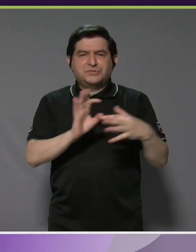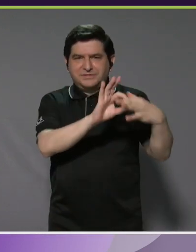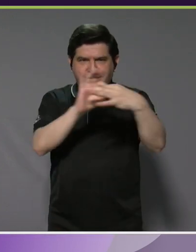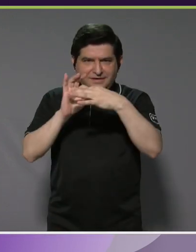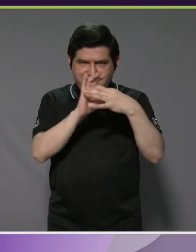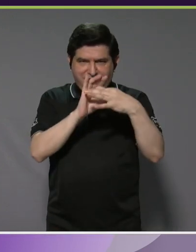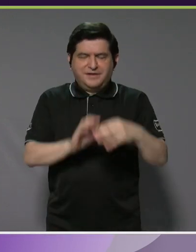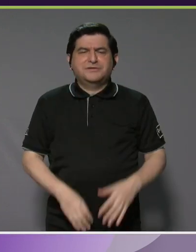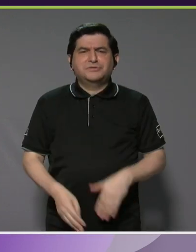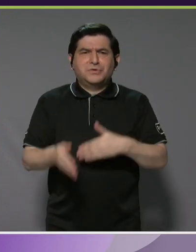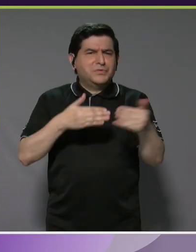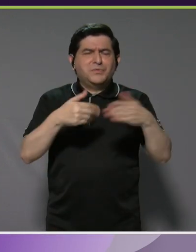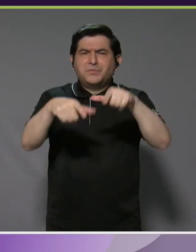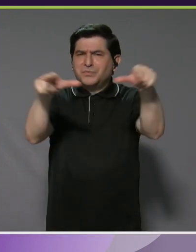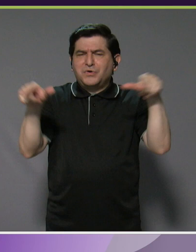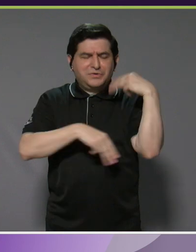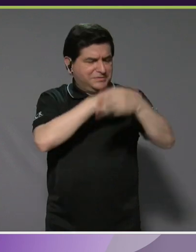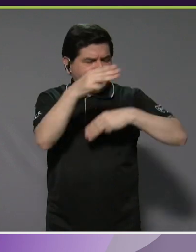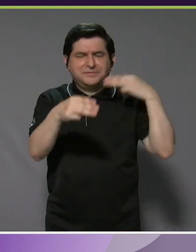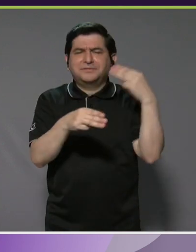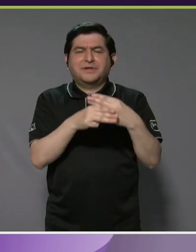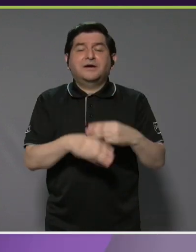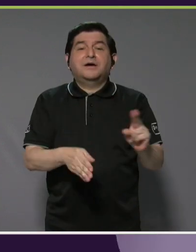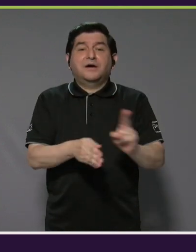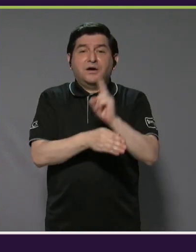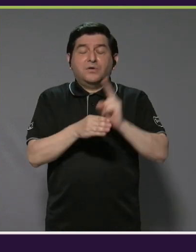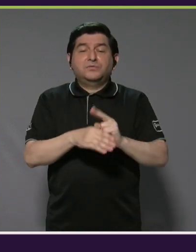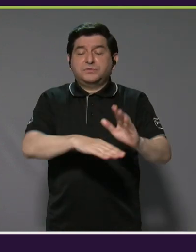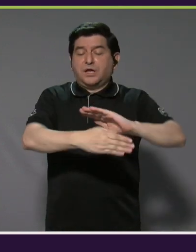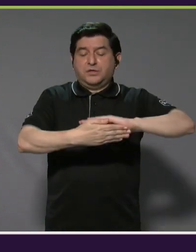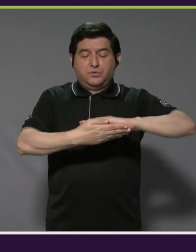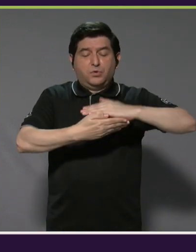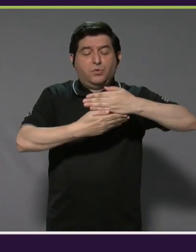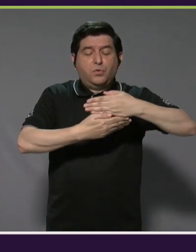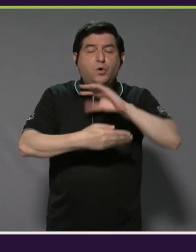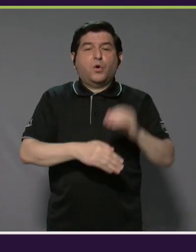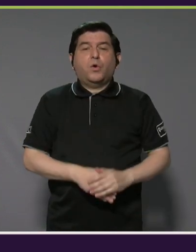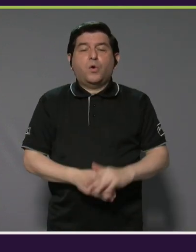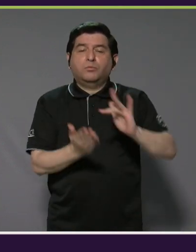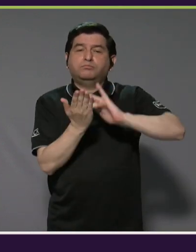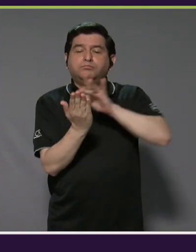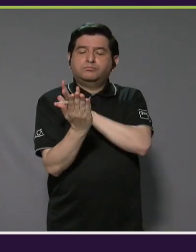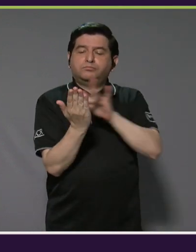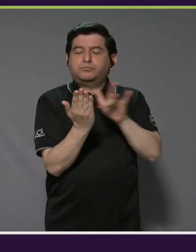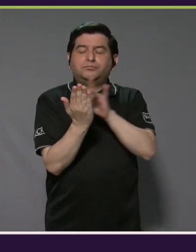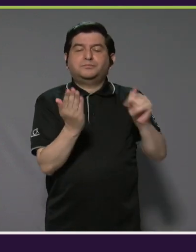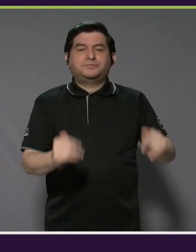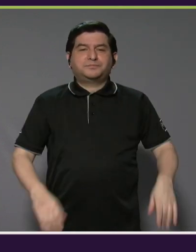desde cualquier parte del mundo y usando su computadora o dispositivo móvil.